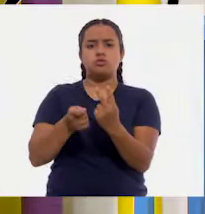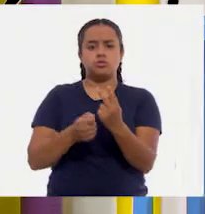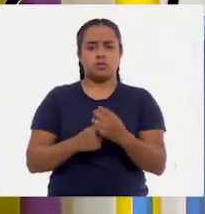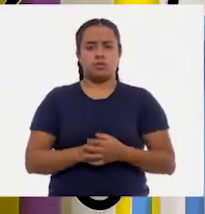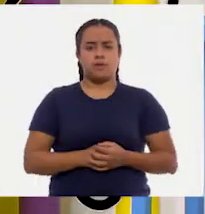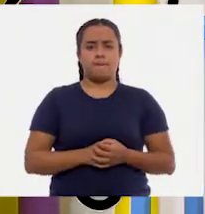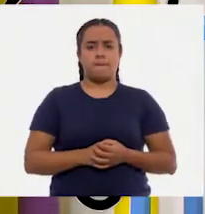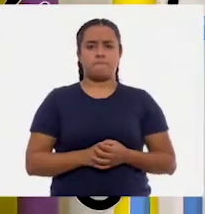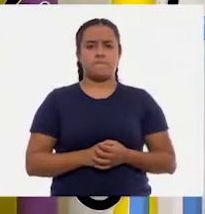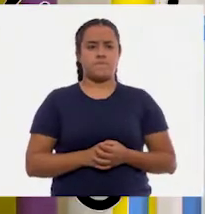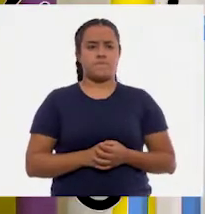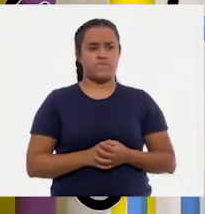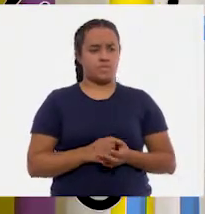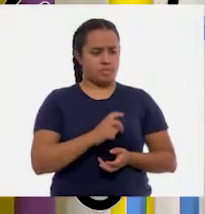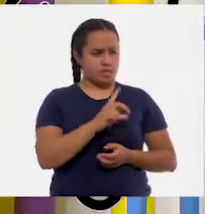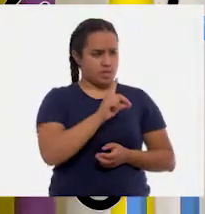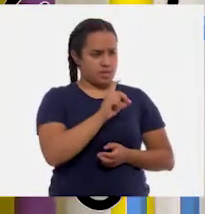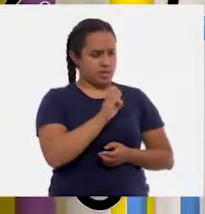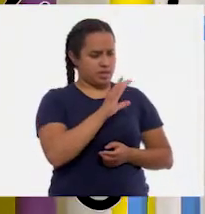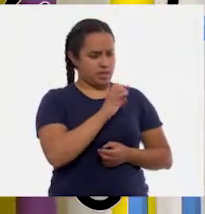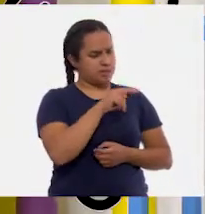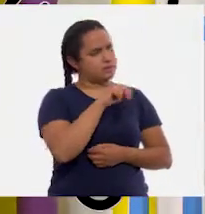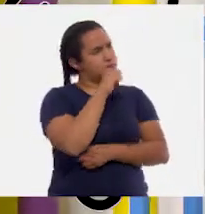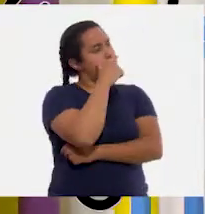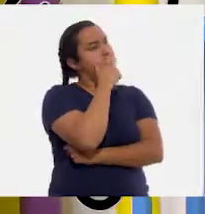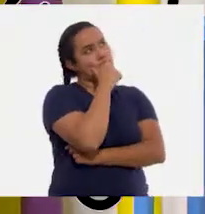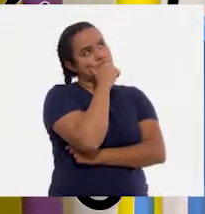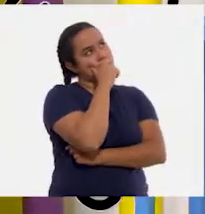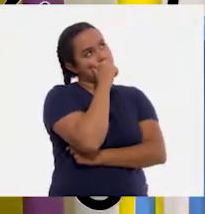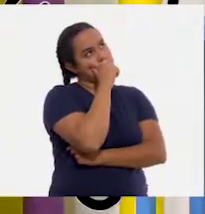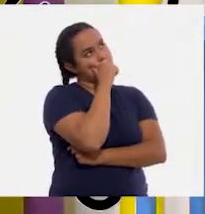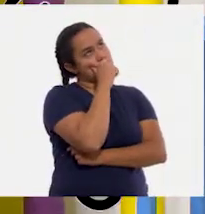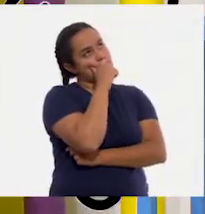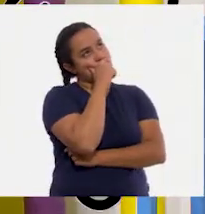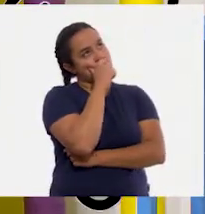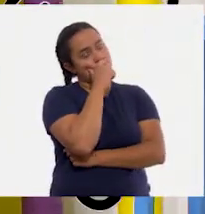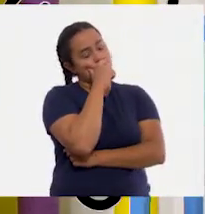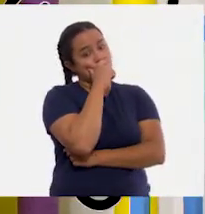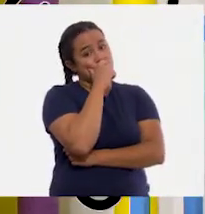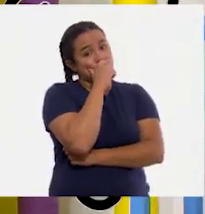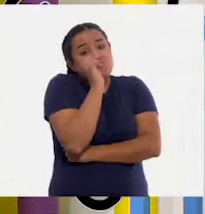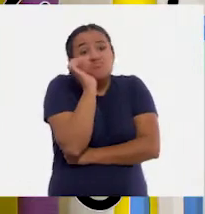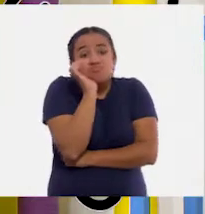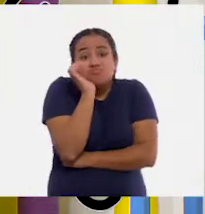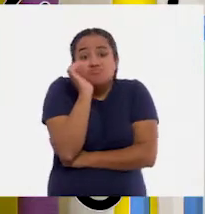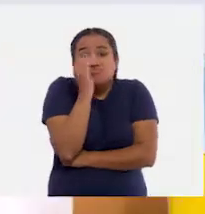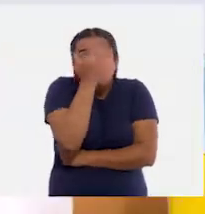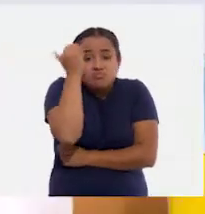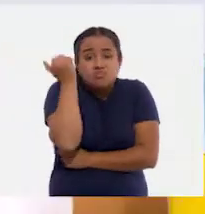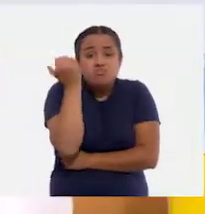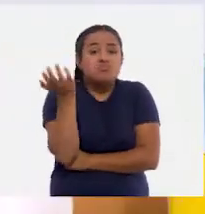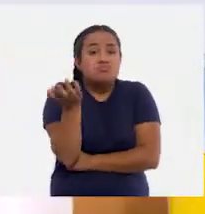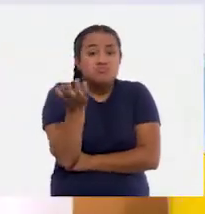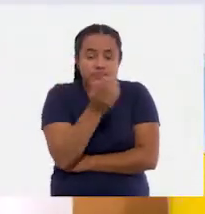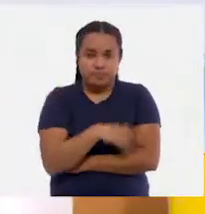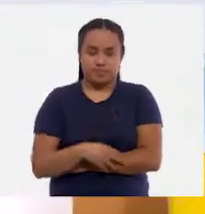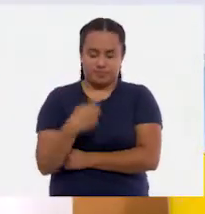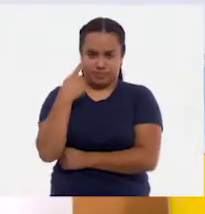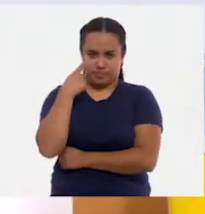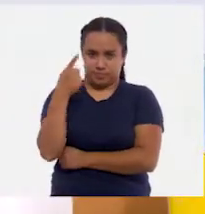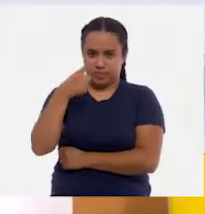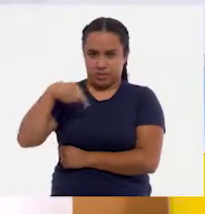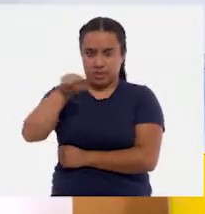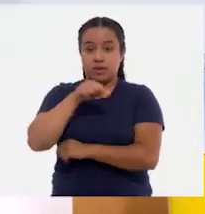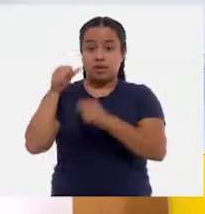Las decenas estamos... ¡Ah! No sé, ¿qué? Bueno, niñas y niñas, pongan